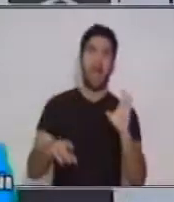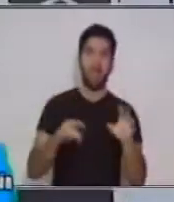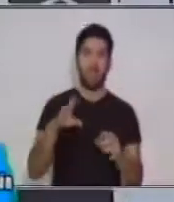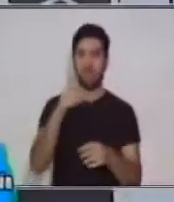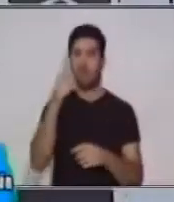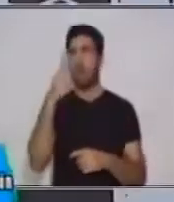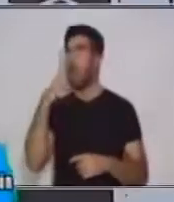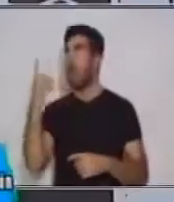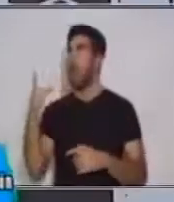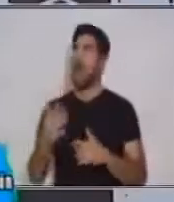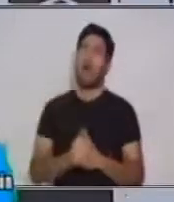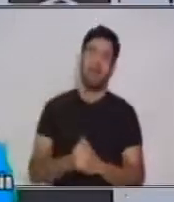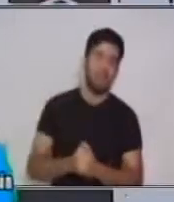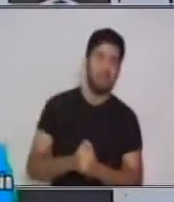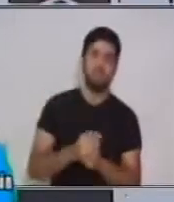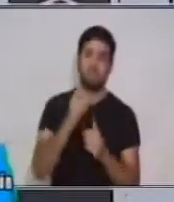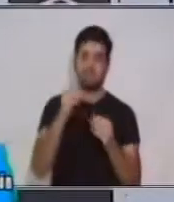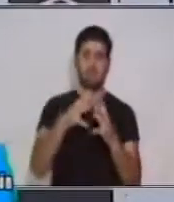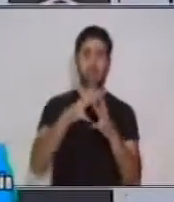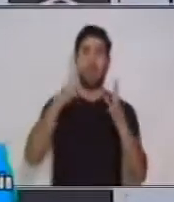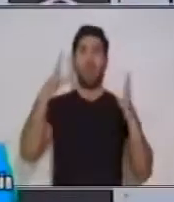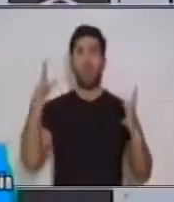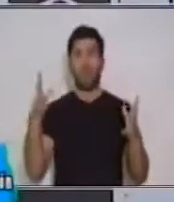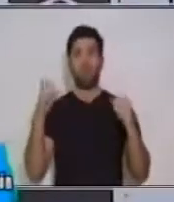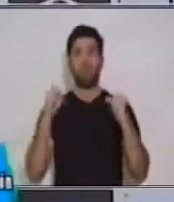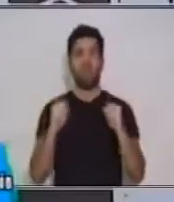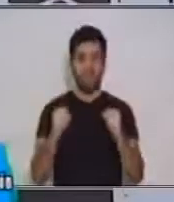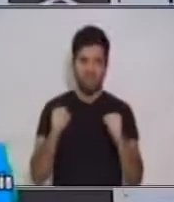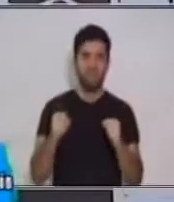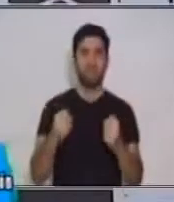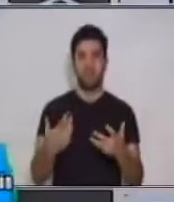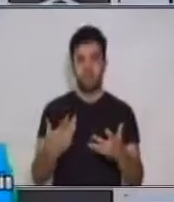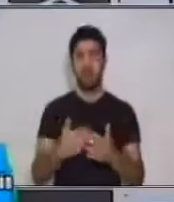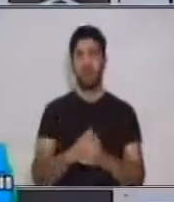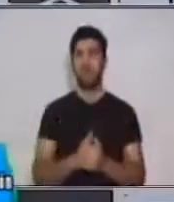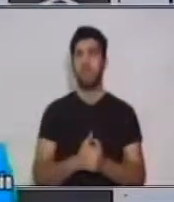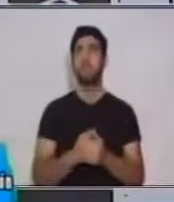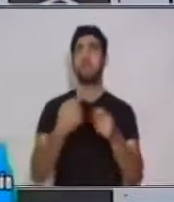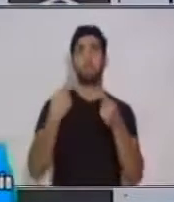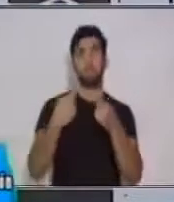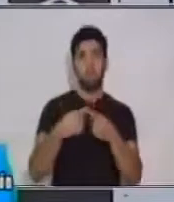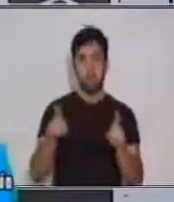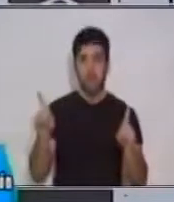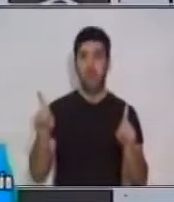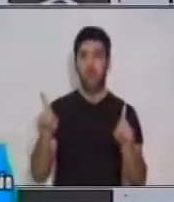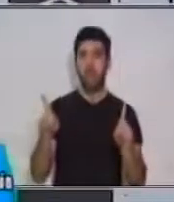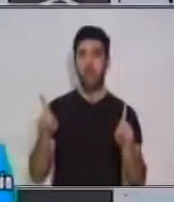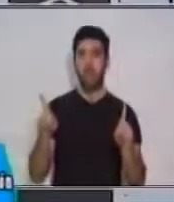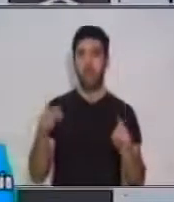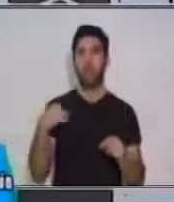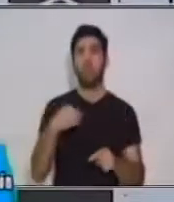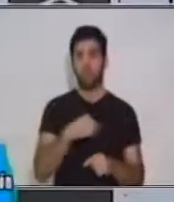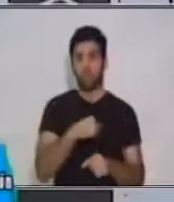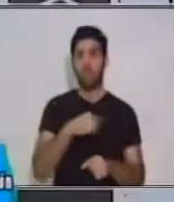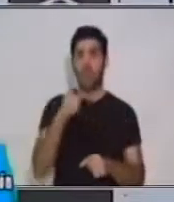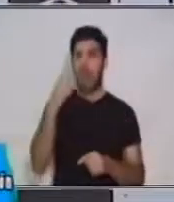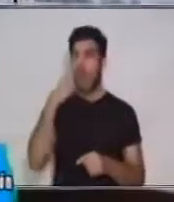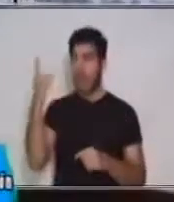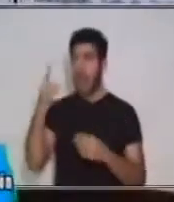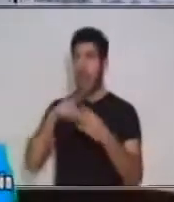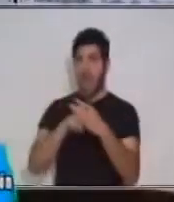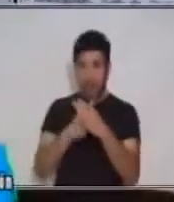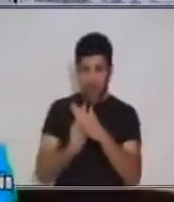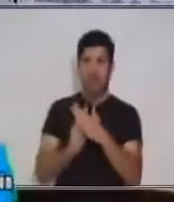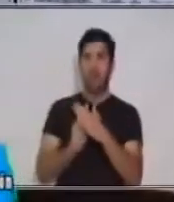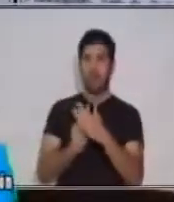introducciones súper grandes y hay unas muy pequeñas. Pero, como estamos dando inicio a esto,